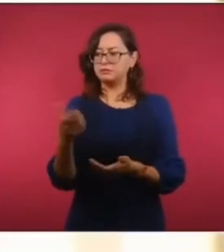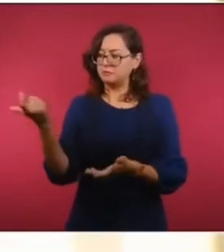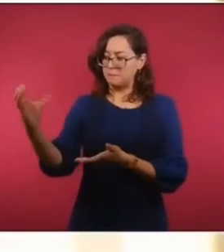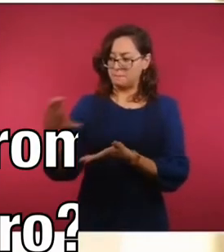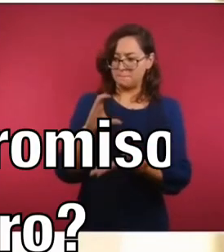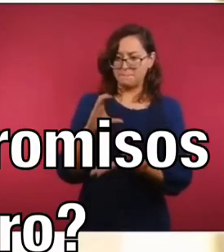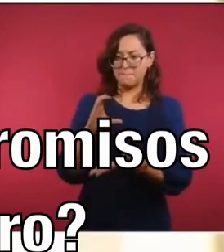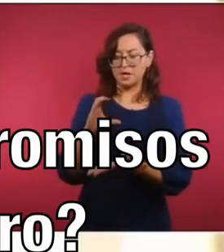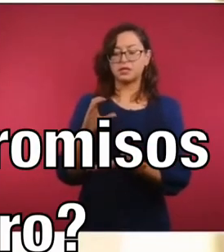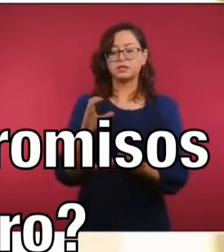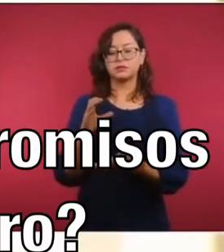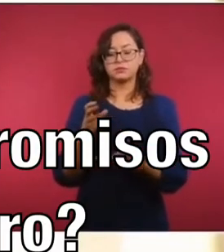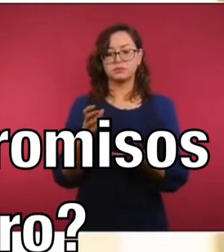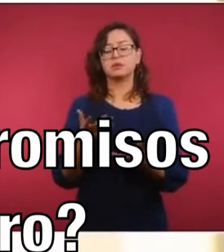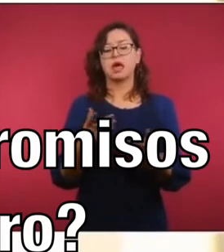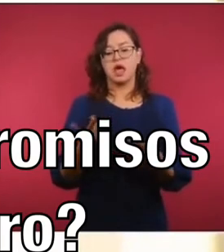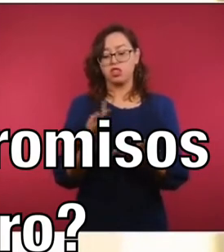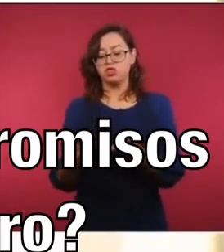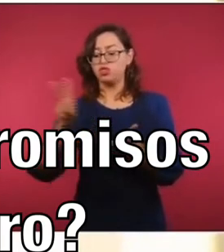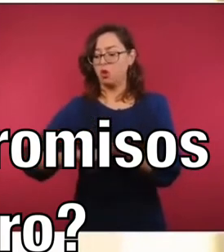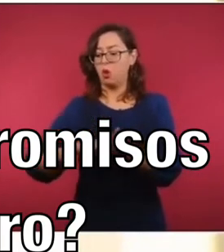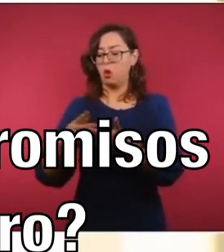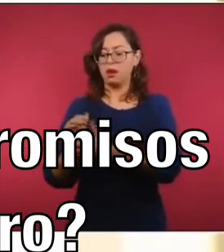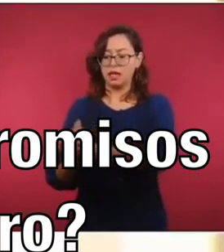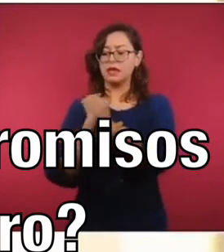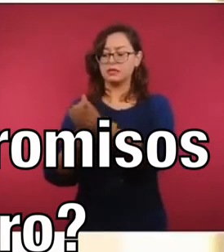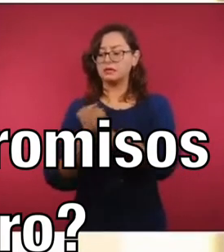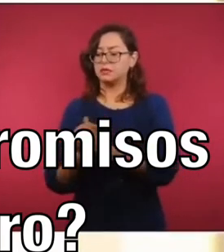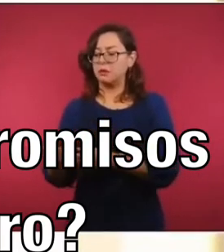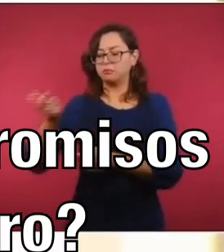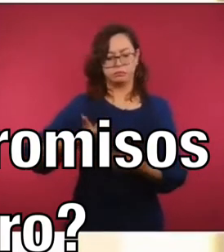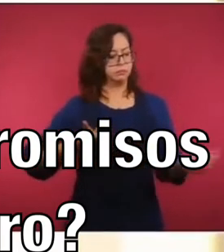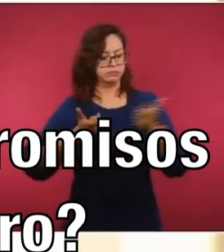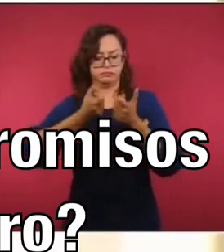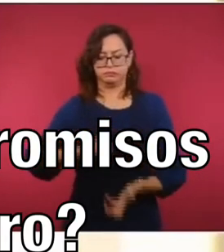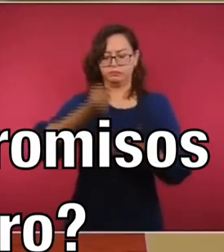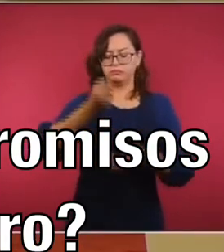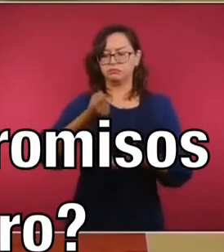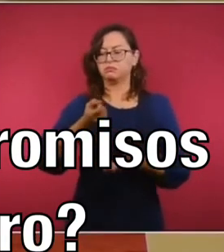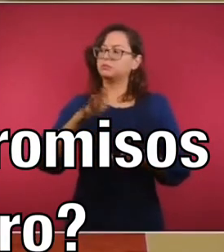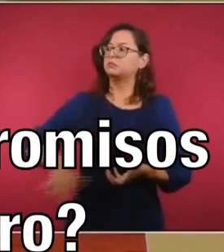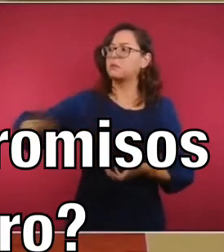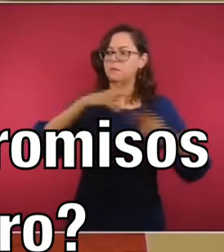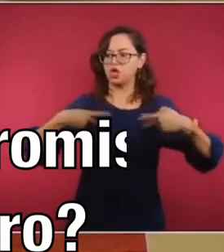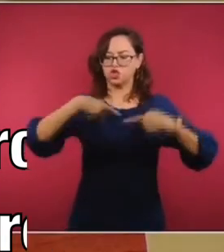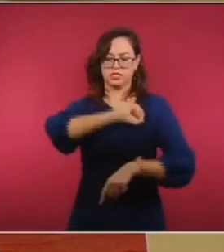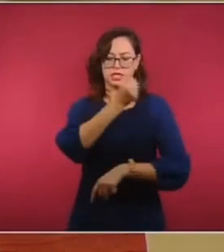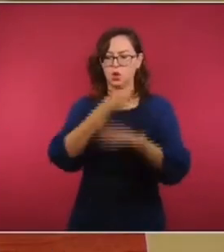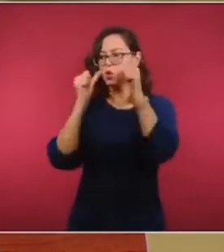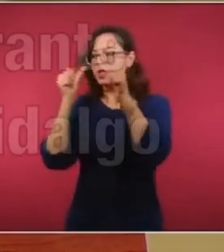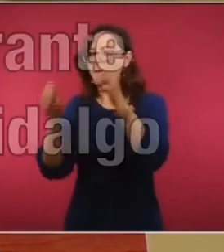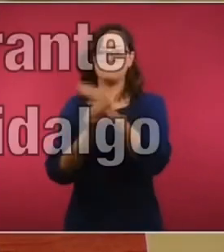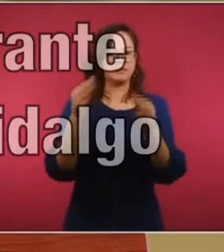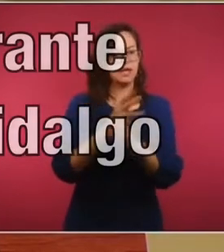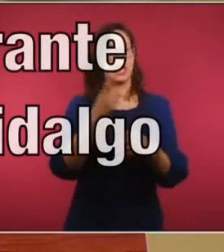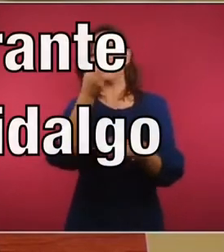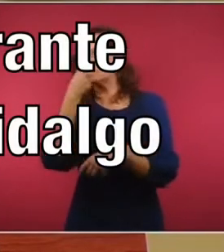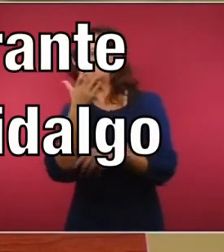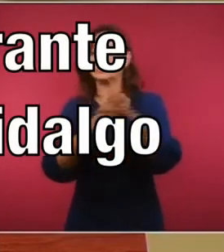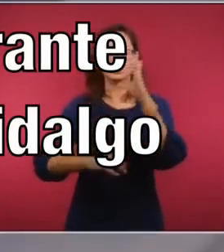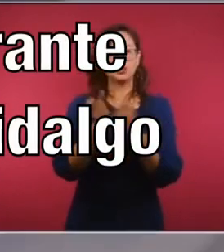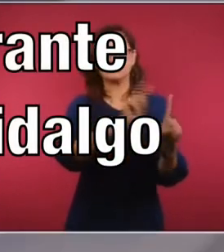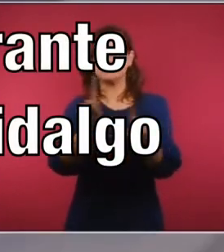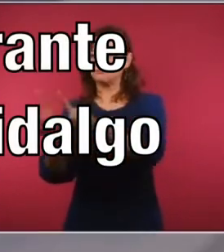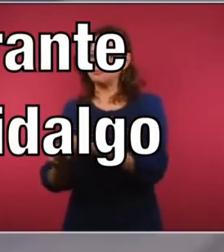también lo que se obtenga por la rifa, es para salud pública, para equipos médicos, para mejorar toda la infraestructura de salud.